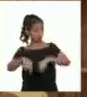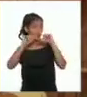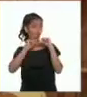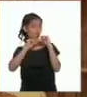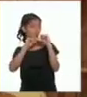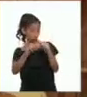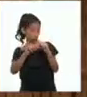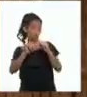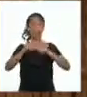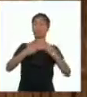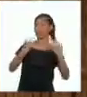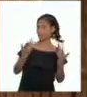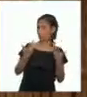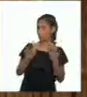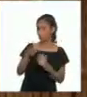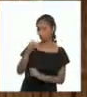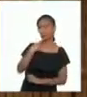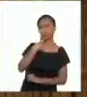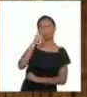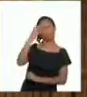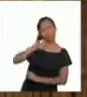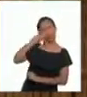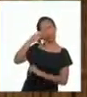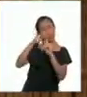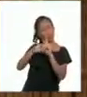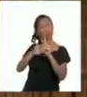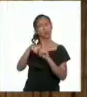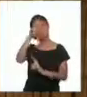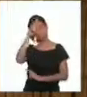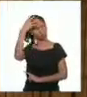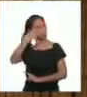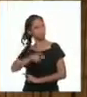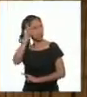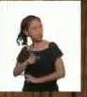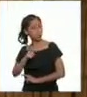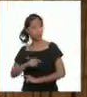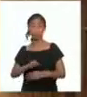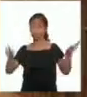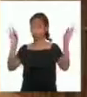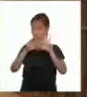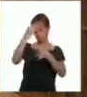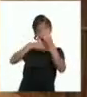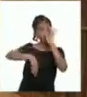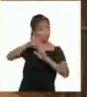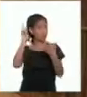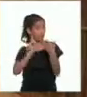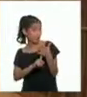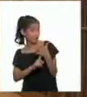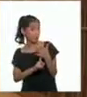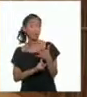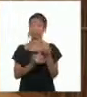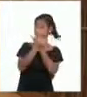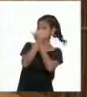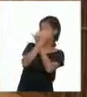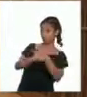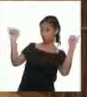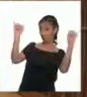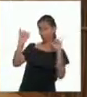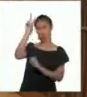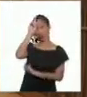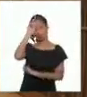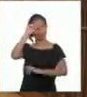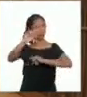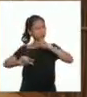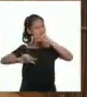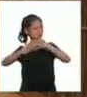en nuestra sociedad! ¡Un verdadero patriota! ¡Ha sido muy interesante conocer más sobre él! ¡Ja, ja, ja! La independencia fue